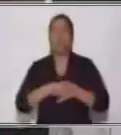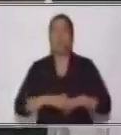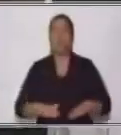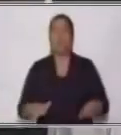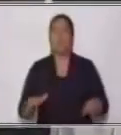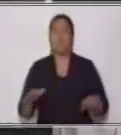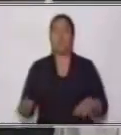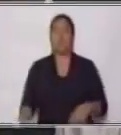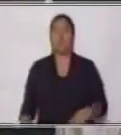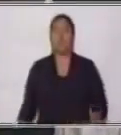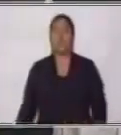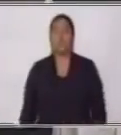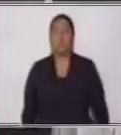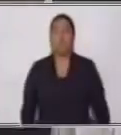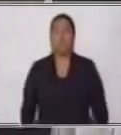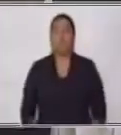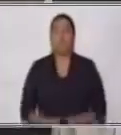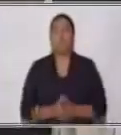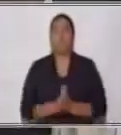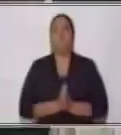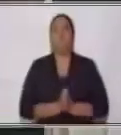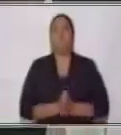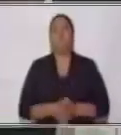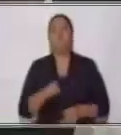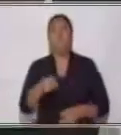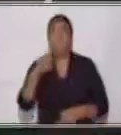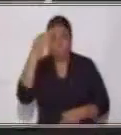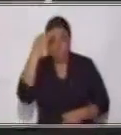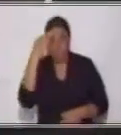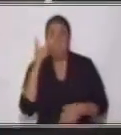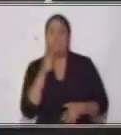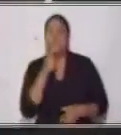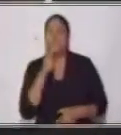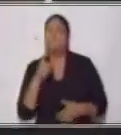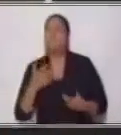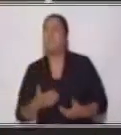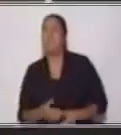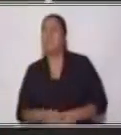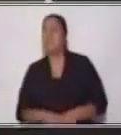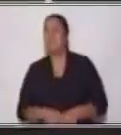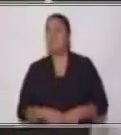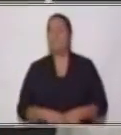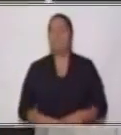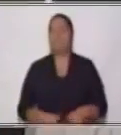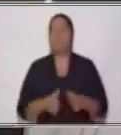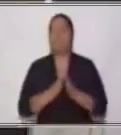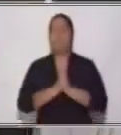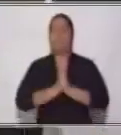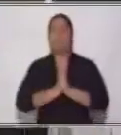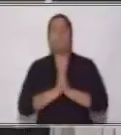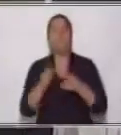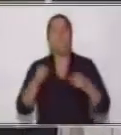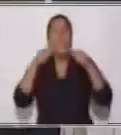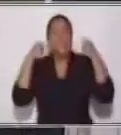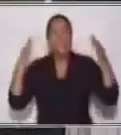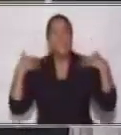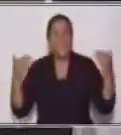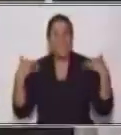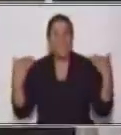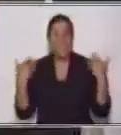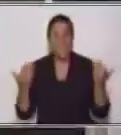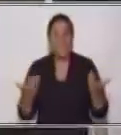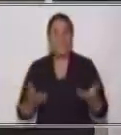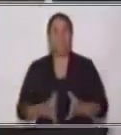¿Ya vas pensando quiénes son? ¿Sí? ¡Sí! ¡Exacto! ¡Te felicito! ¡Excelente!